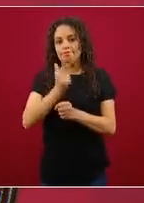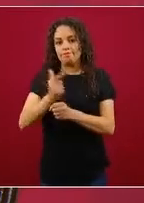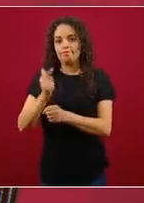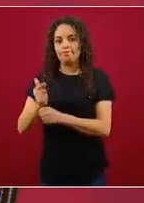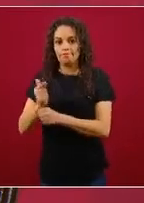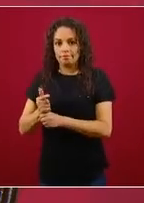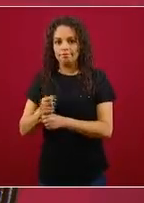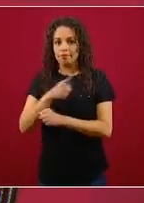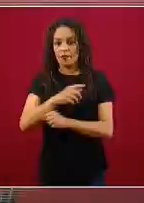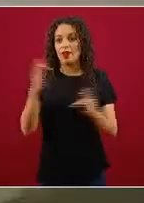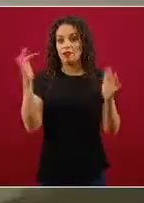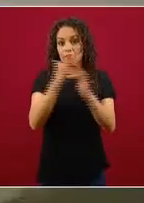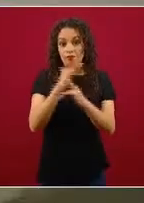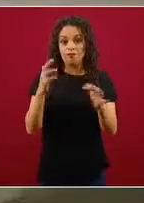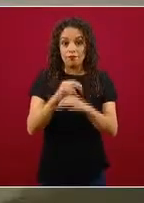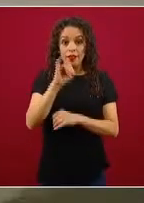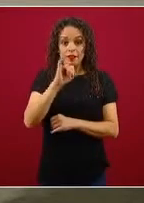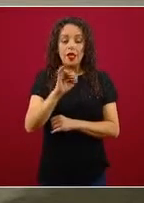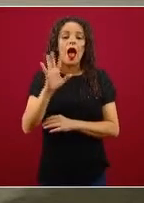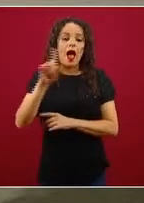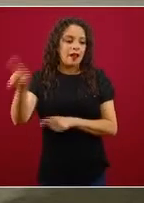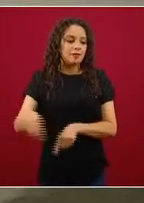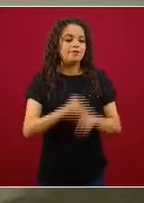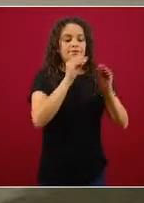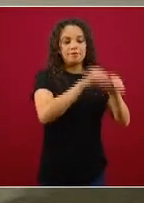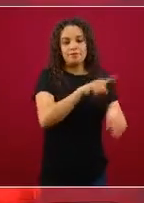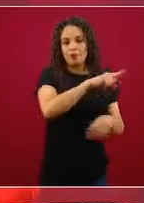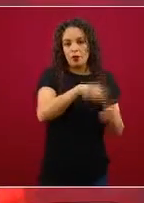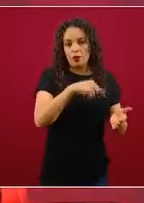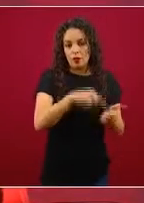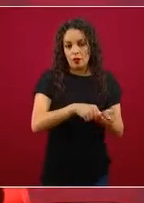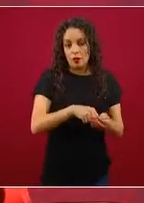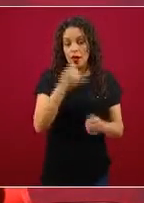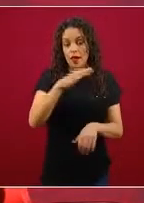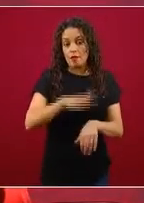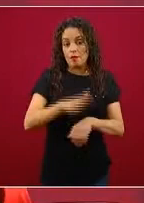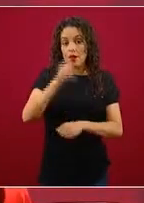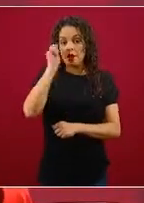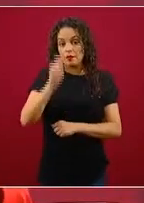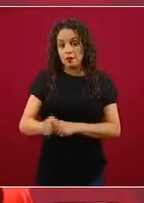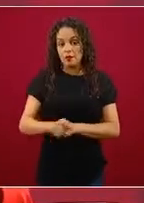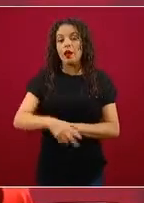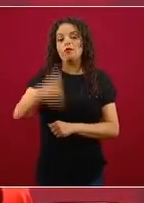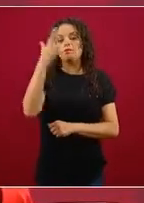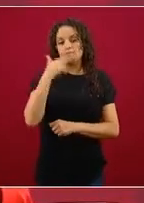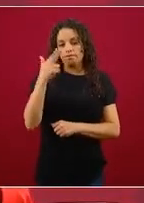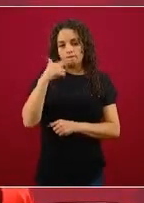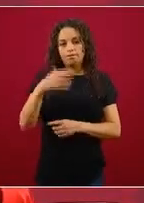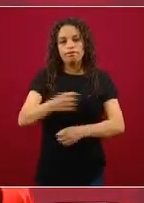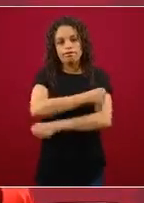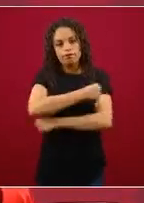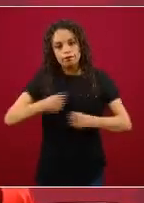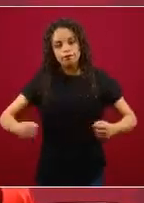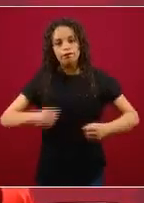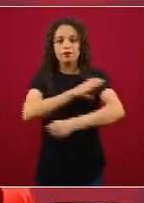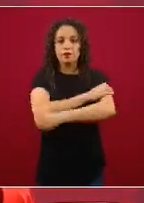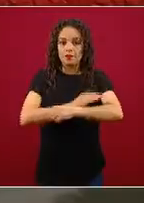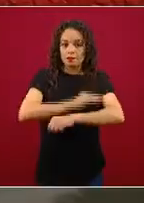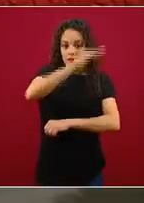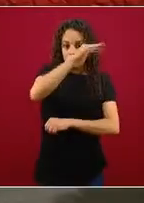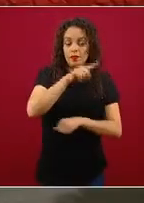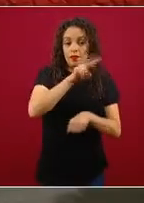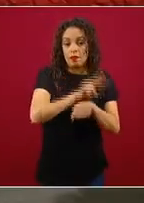unidades. Entonces, sobre todo diabéticos, hipertensos, obesos, vamos a hacer un seguimiento intensivo con mediciones